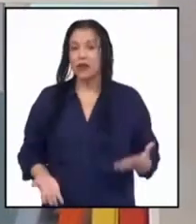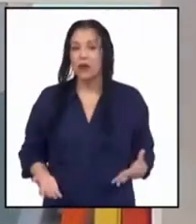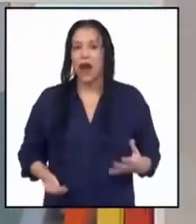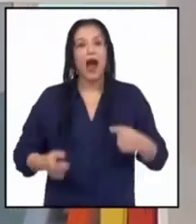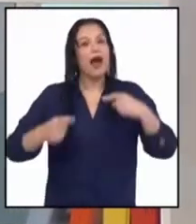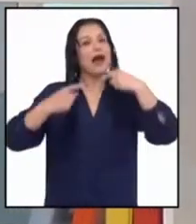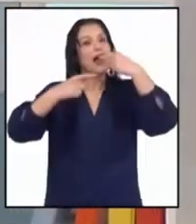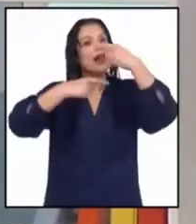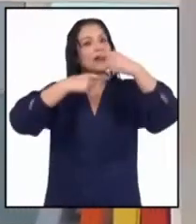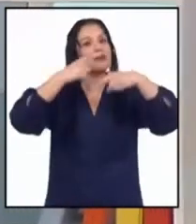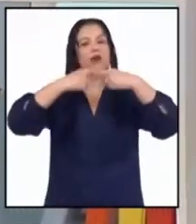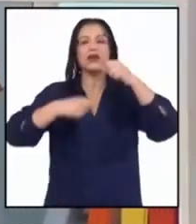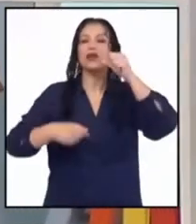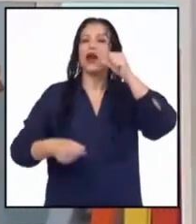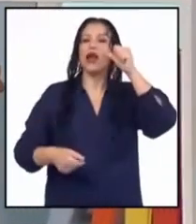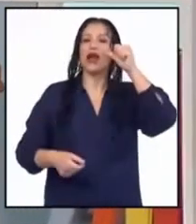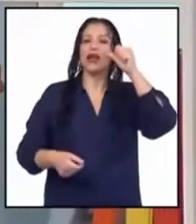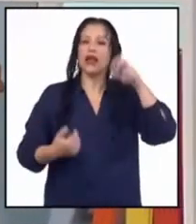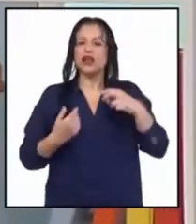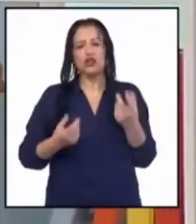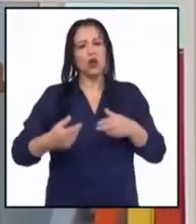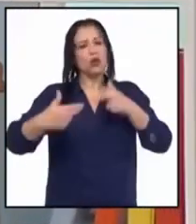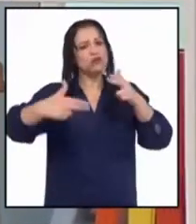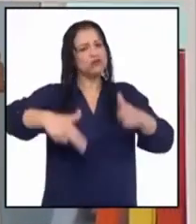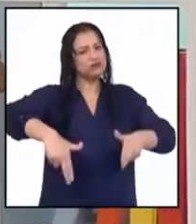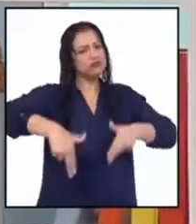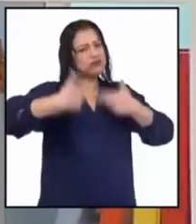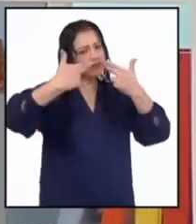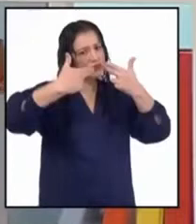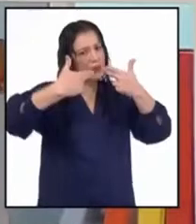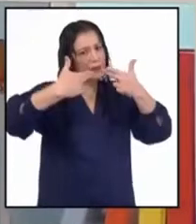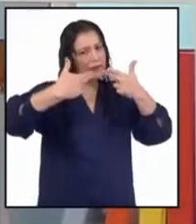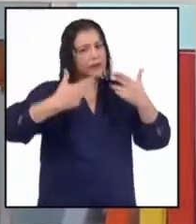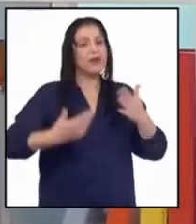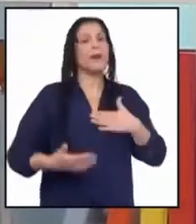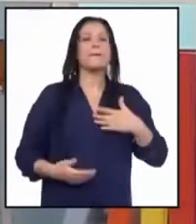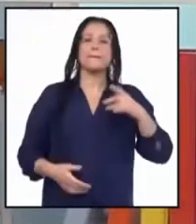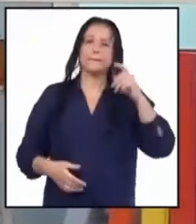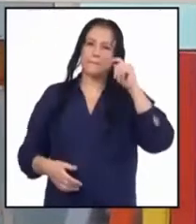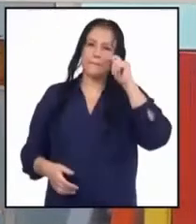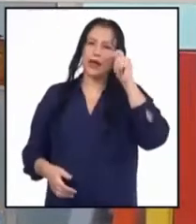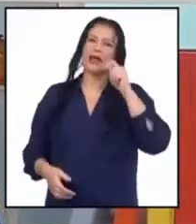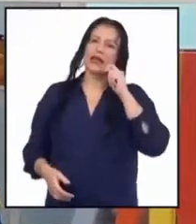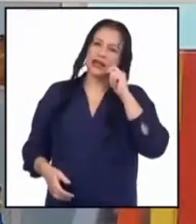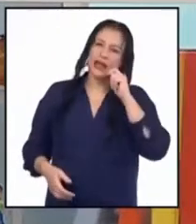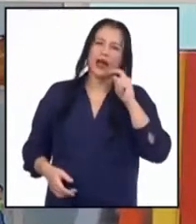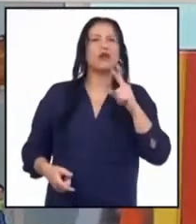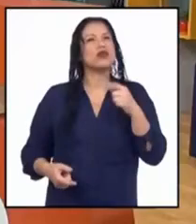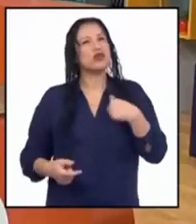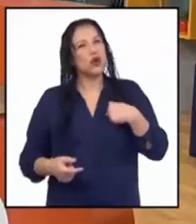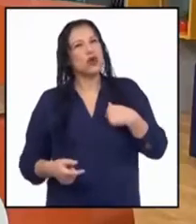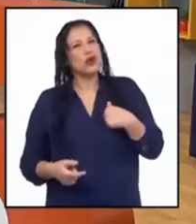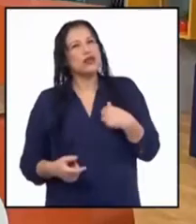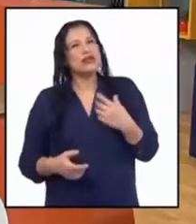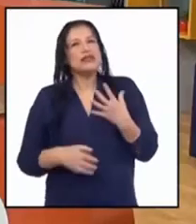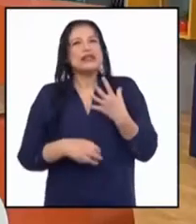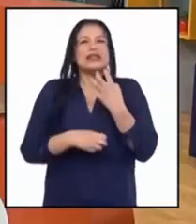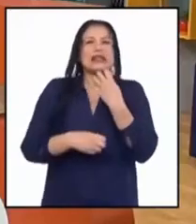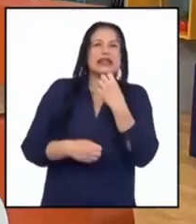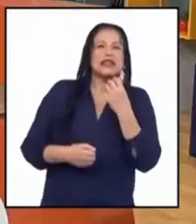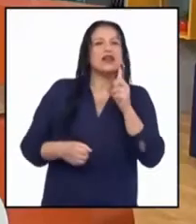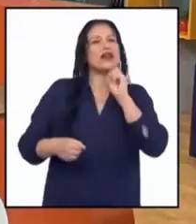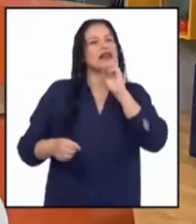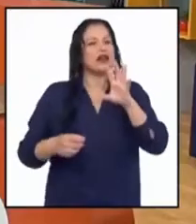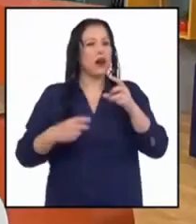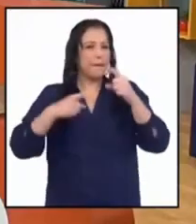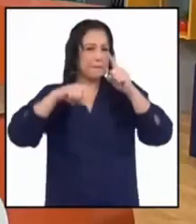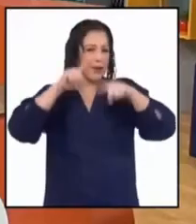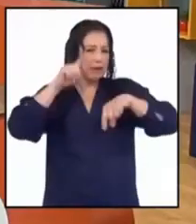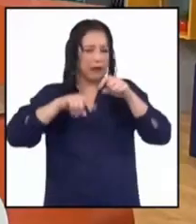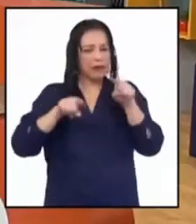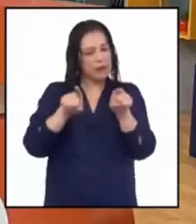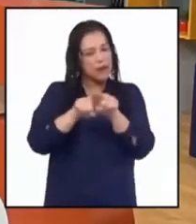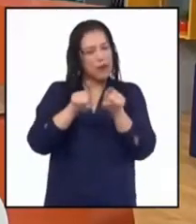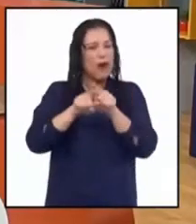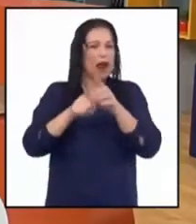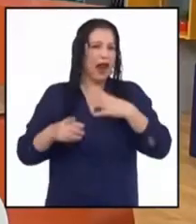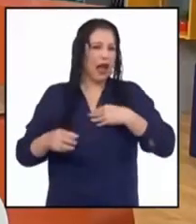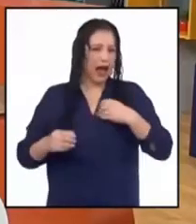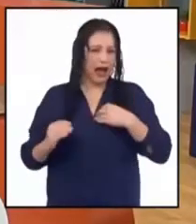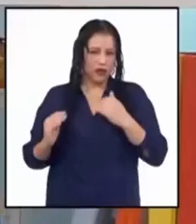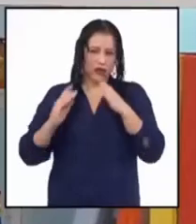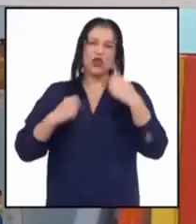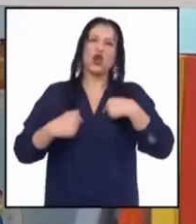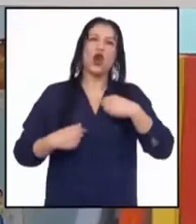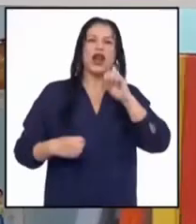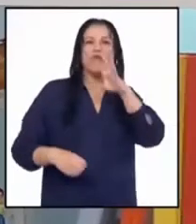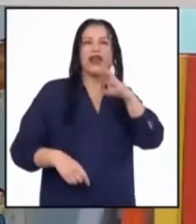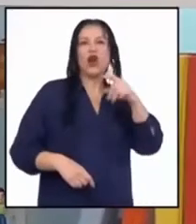les cuento que ayer tuve una videollamada con mi tía, aunque en realidad de cariño le digo prima porque somos de la misma edad, entonces le digo tía